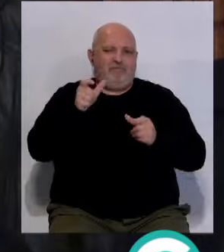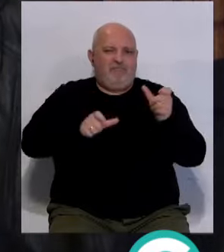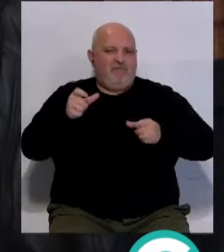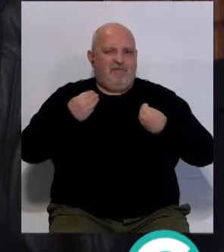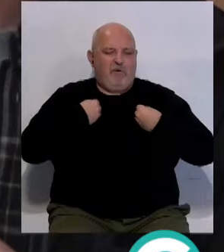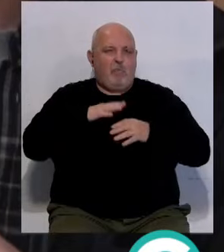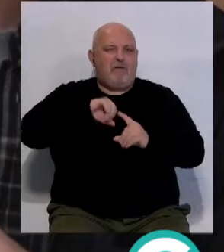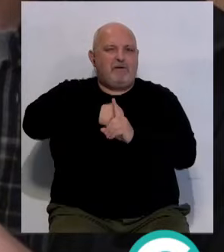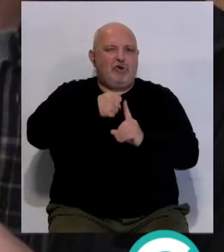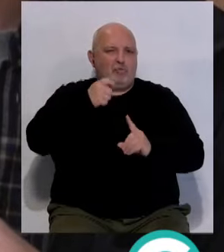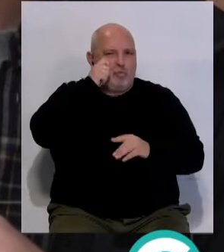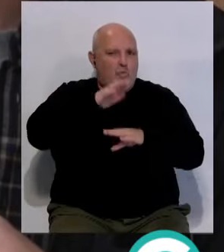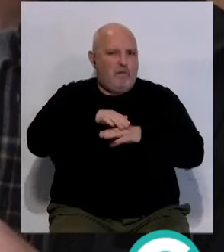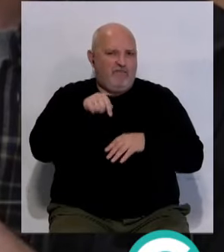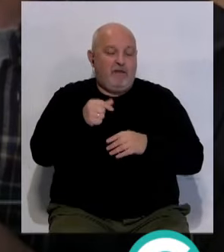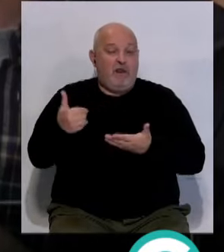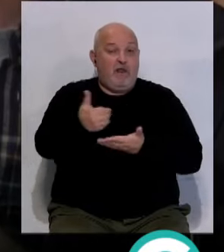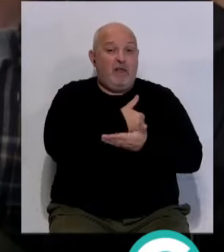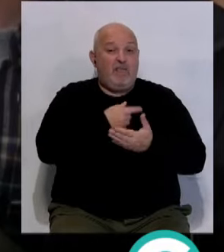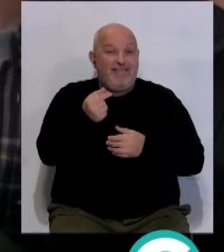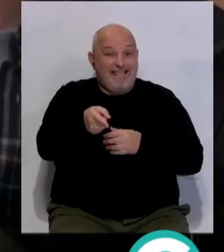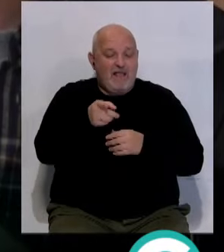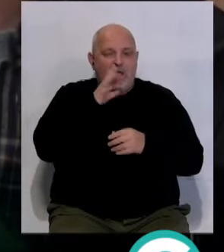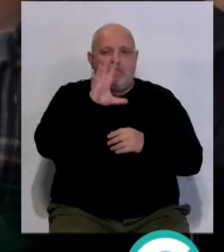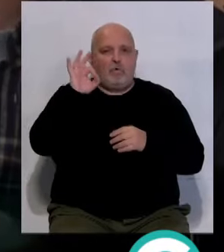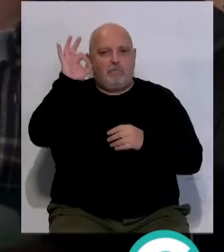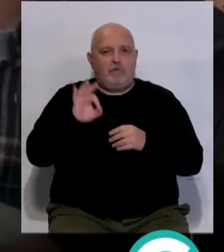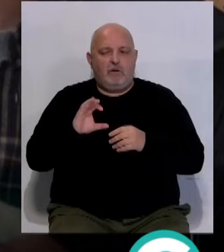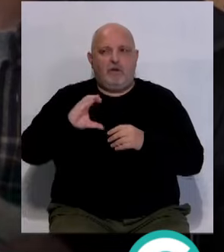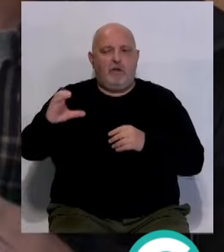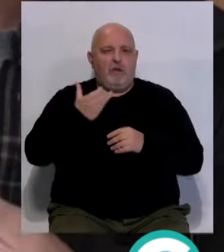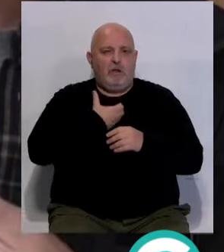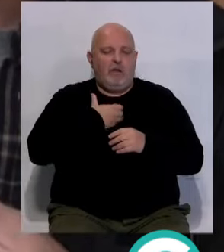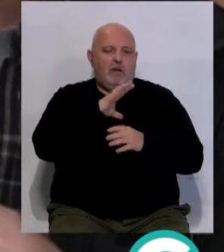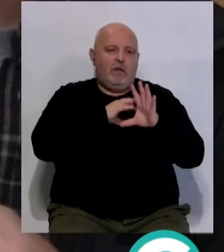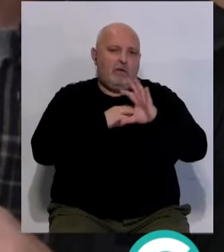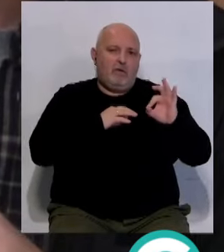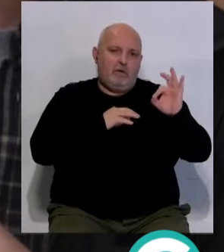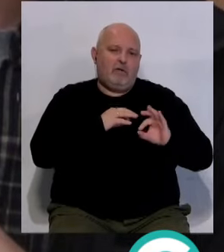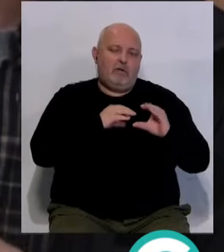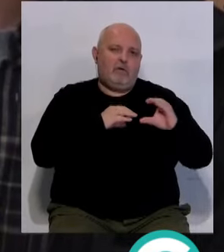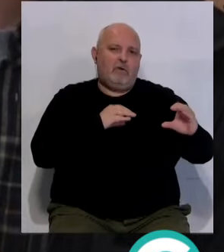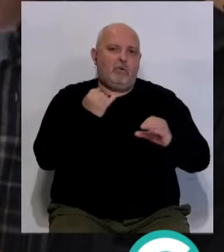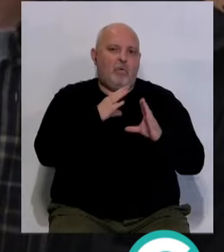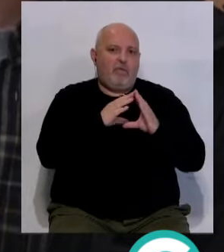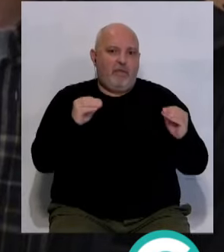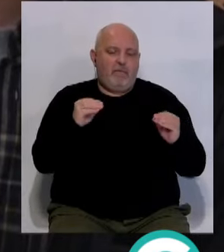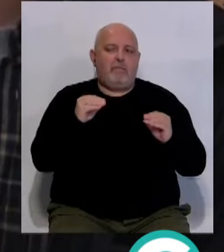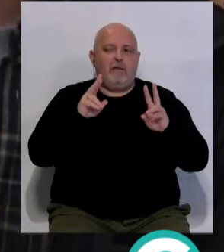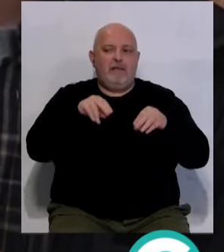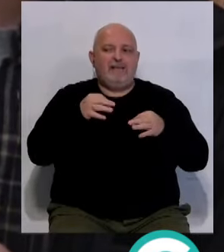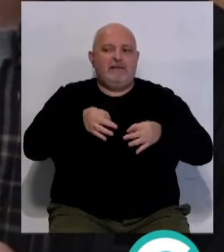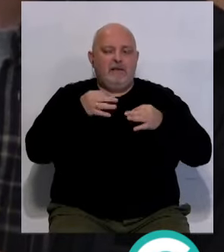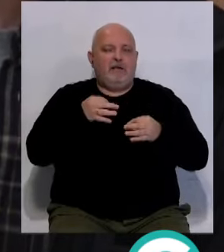presión turística. Ese dinero recaudado se dedique el 50% a los ayuntamientos y el 50% a la Junta de Andalucía, pero